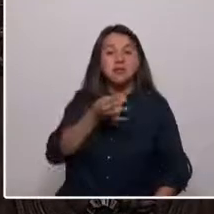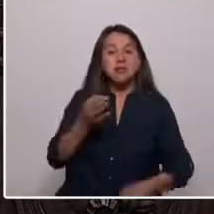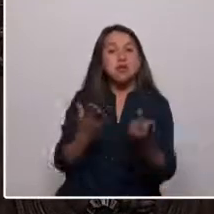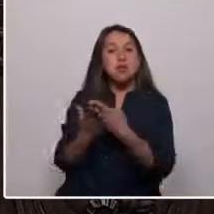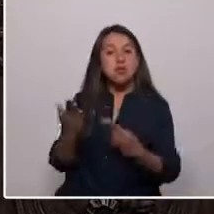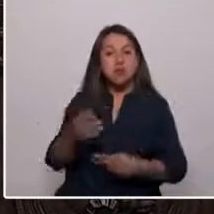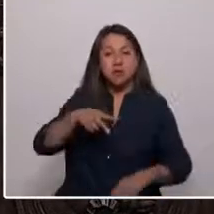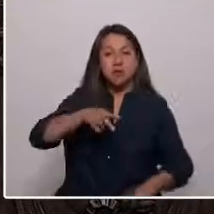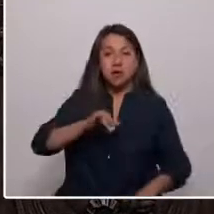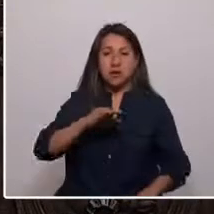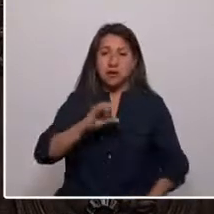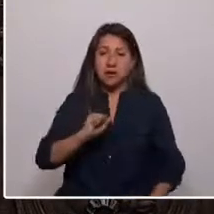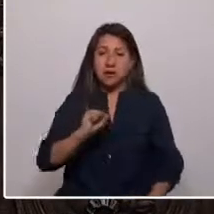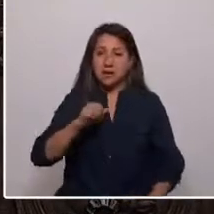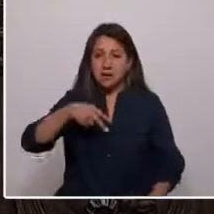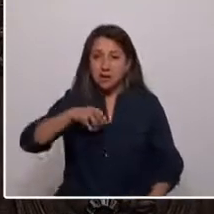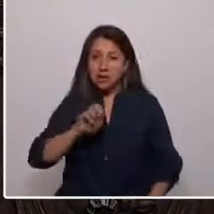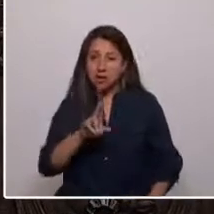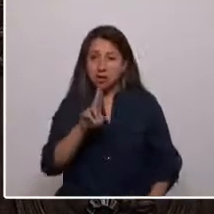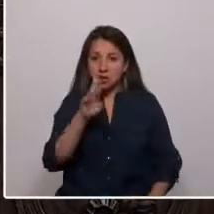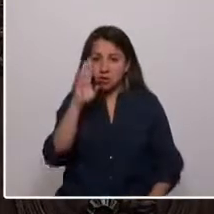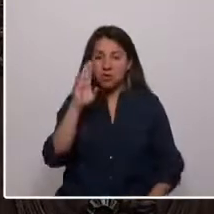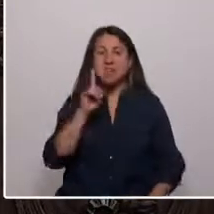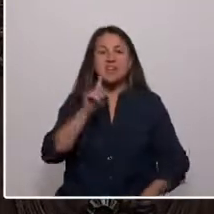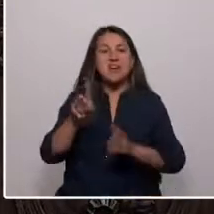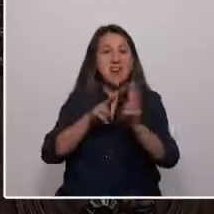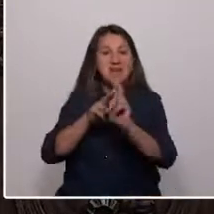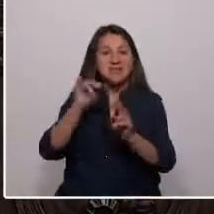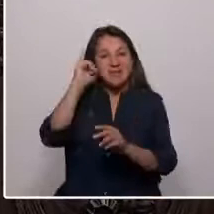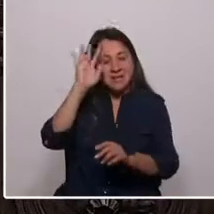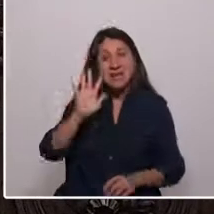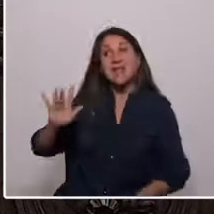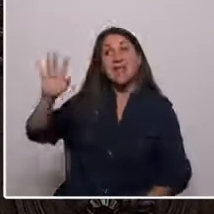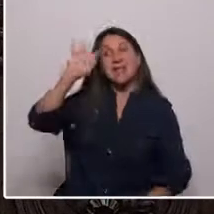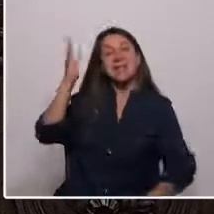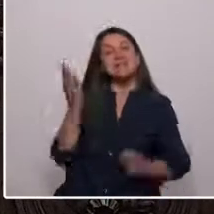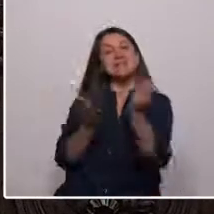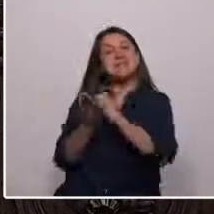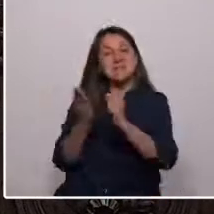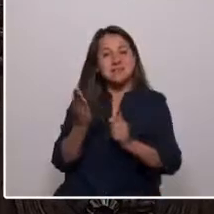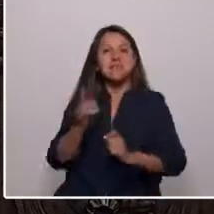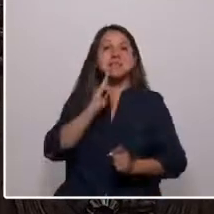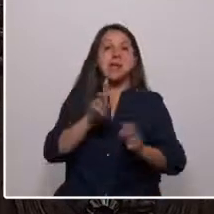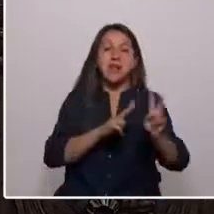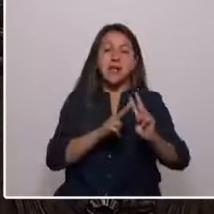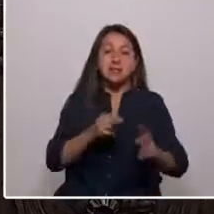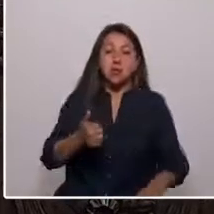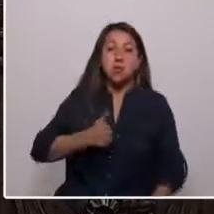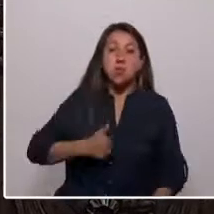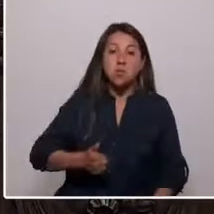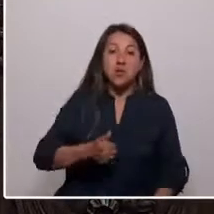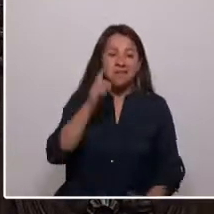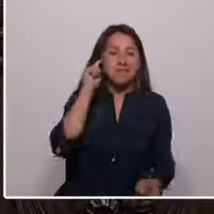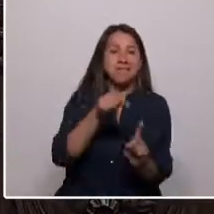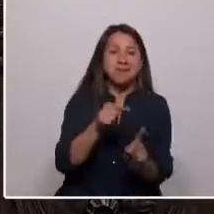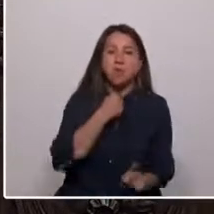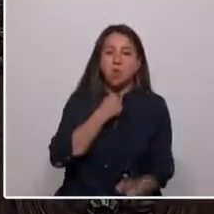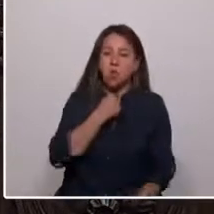Nicanor Parra, Las idean los idealistas. Las llevan a la práctica los fanáticos.